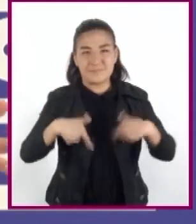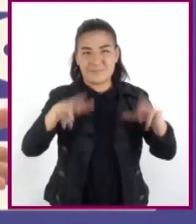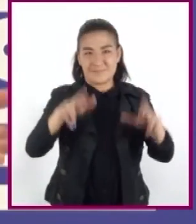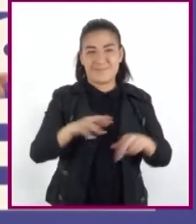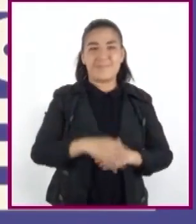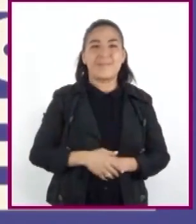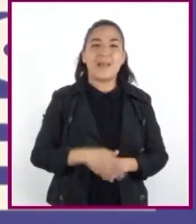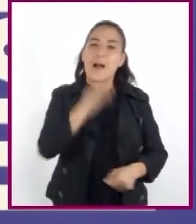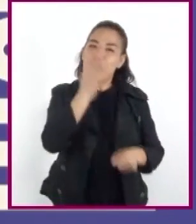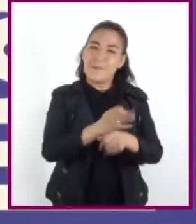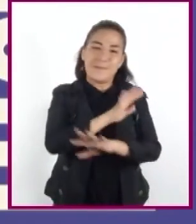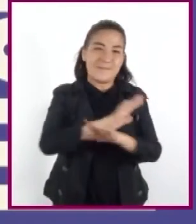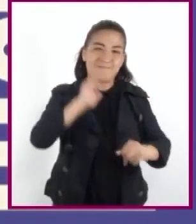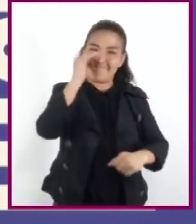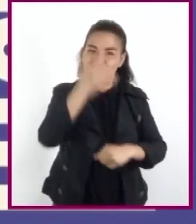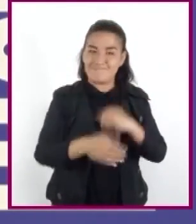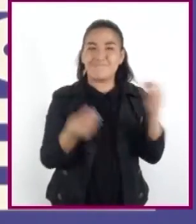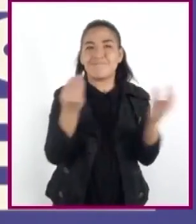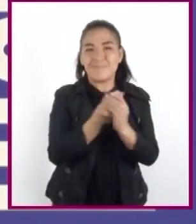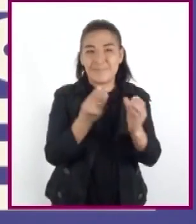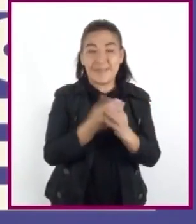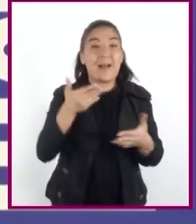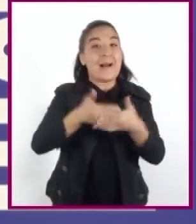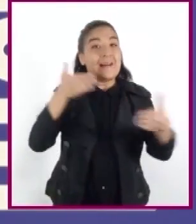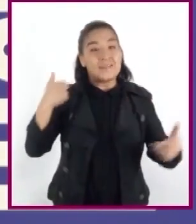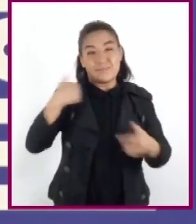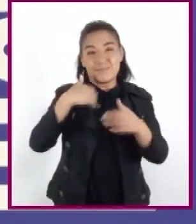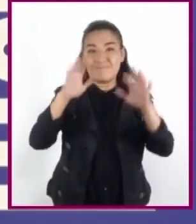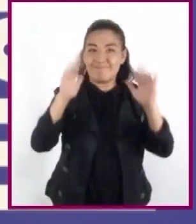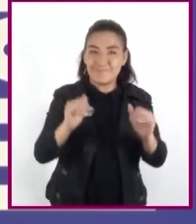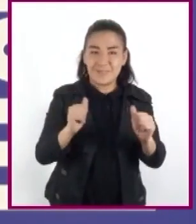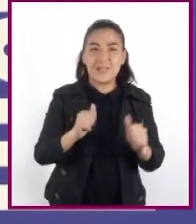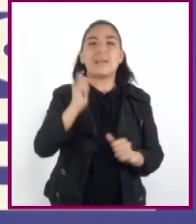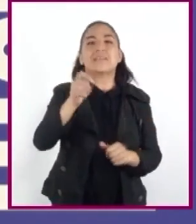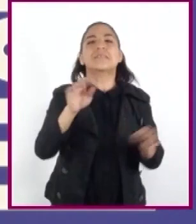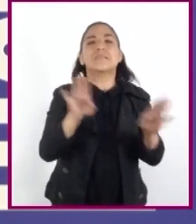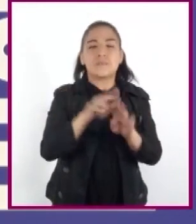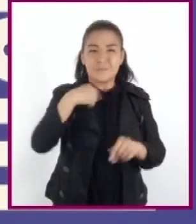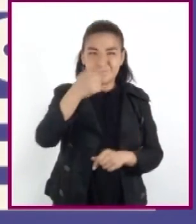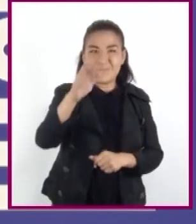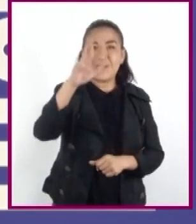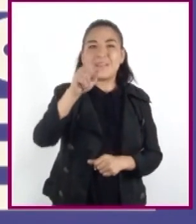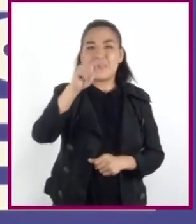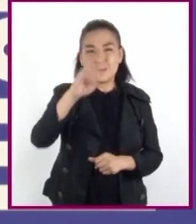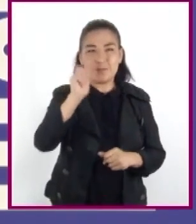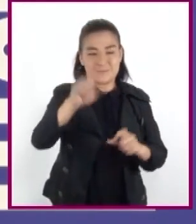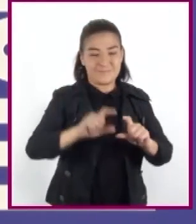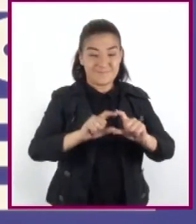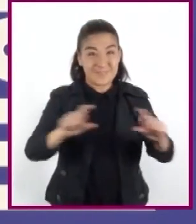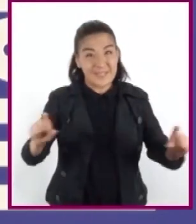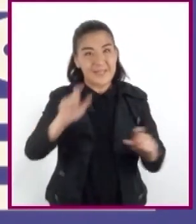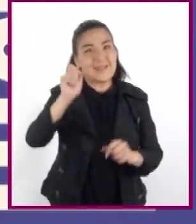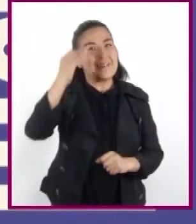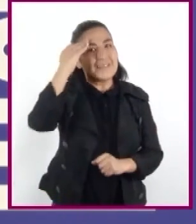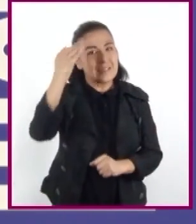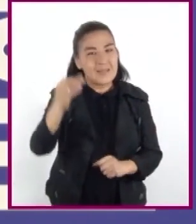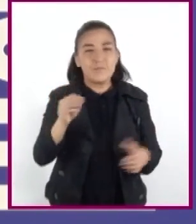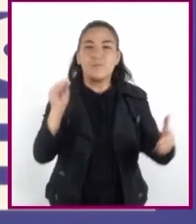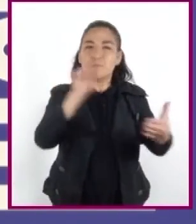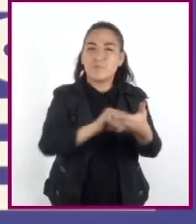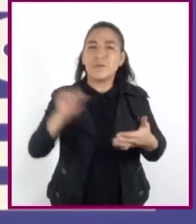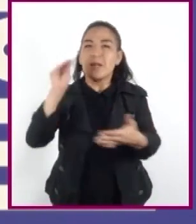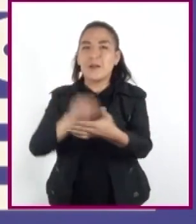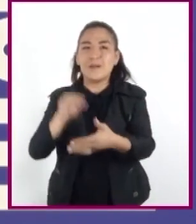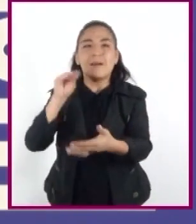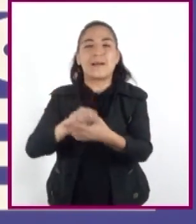Hemos llegado al final de la sesión. Antes de despedirnos, les reto a elaborar una línea del tiempo en la que plasmen los